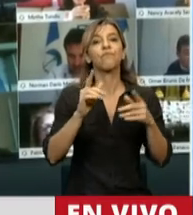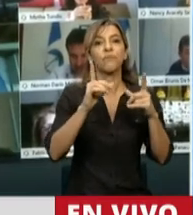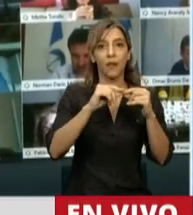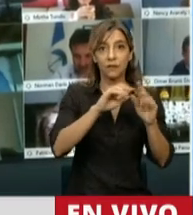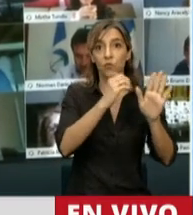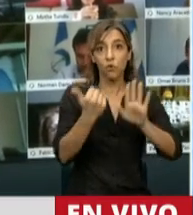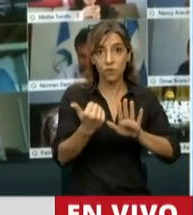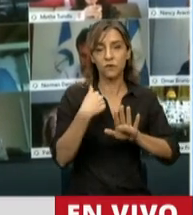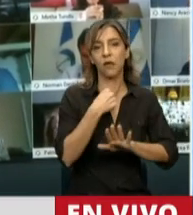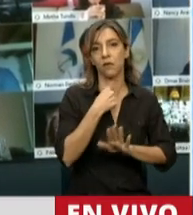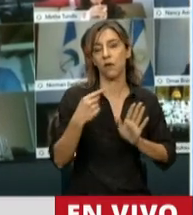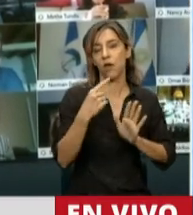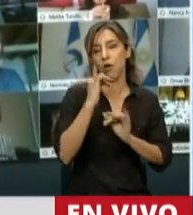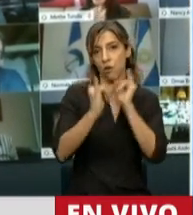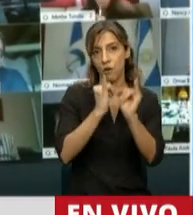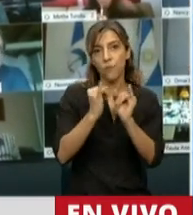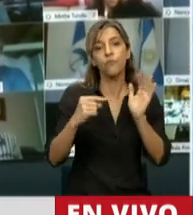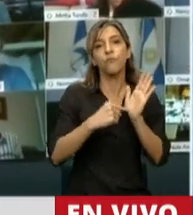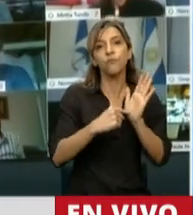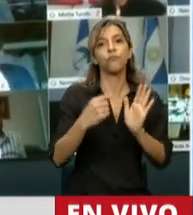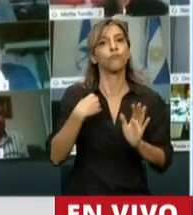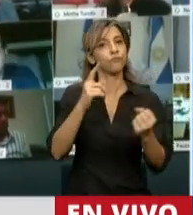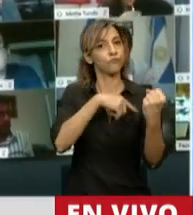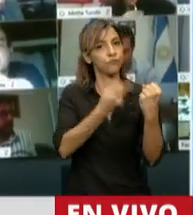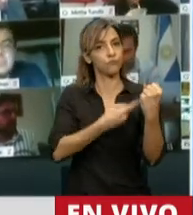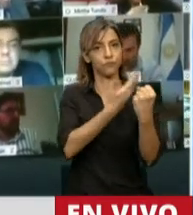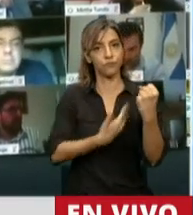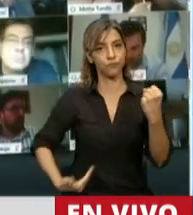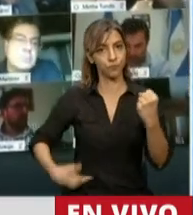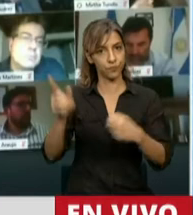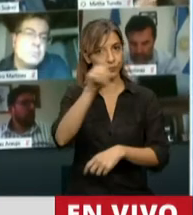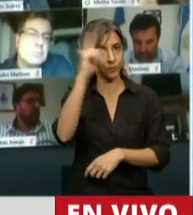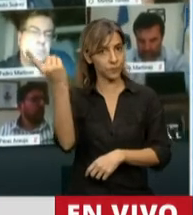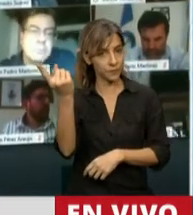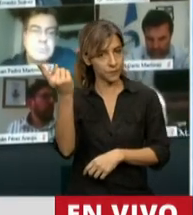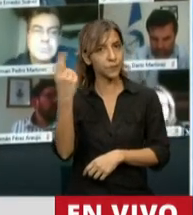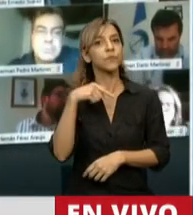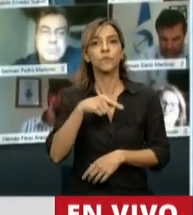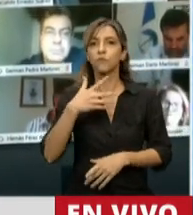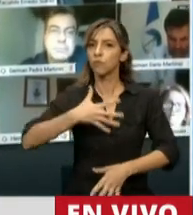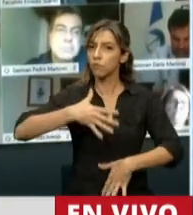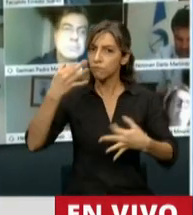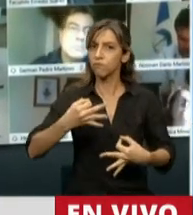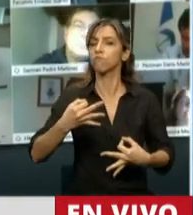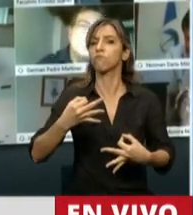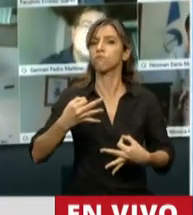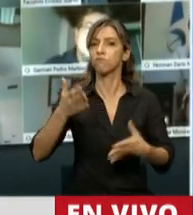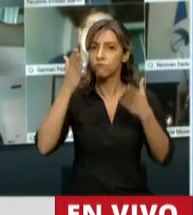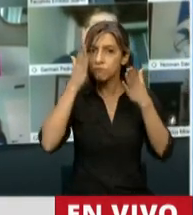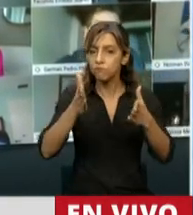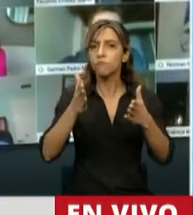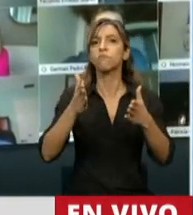señores diputados, el Poder Ejecutivo Nacional se compromete a